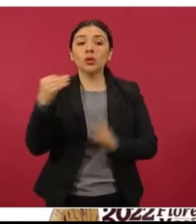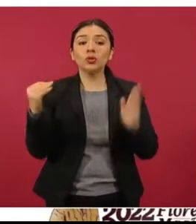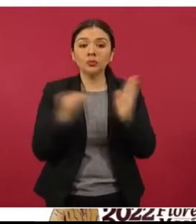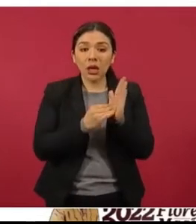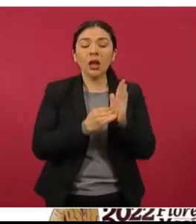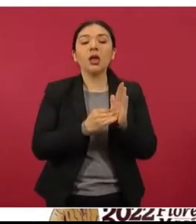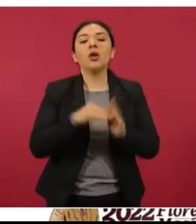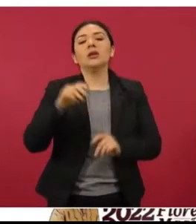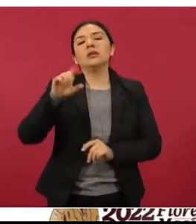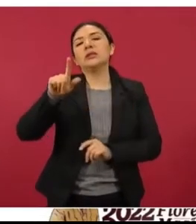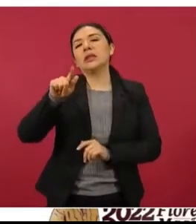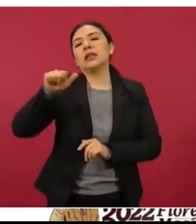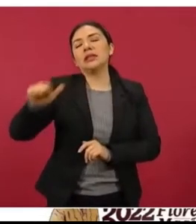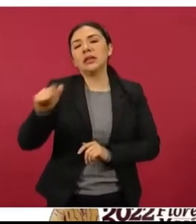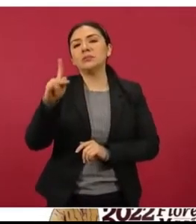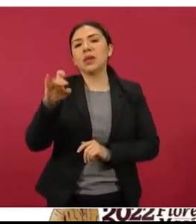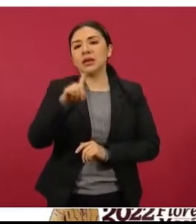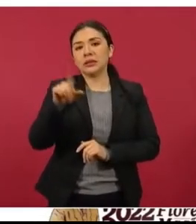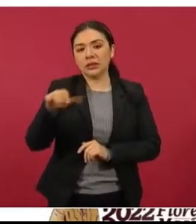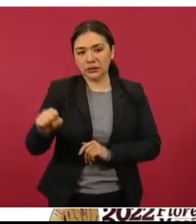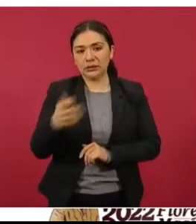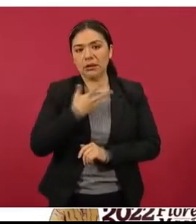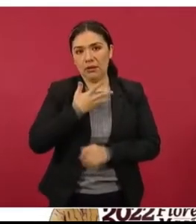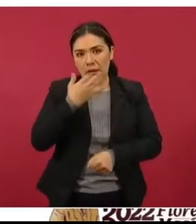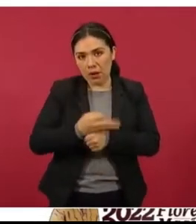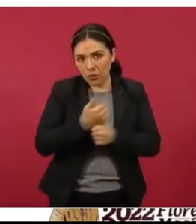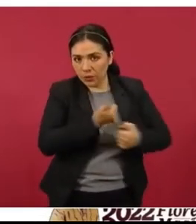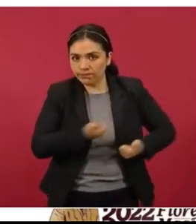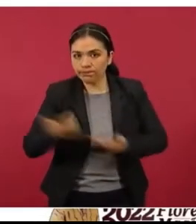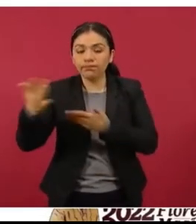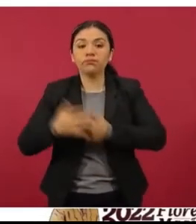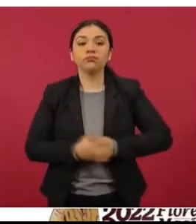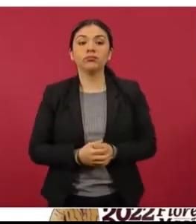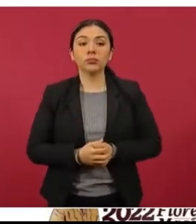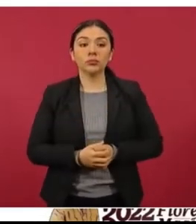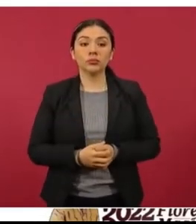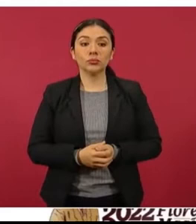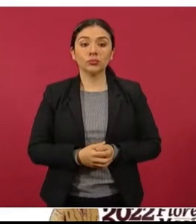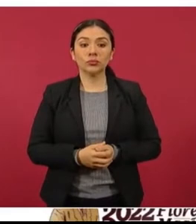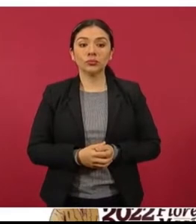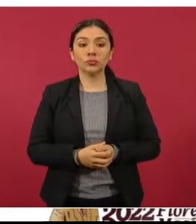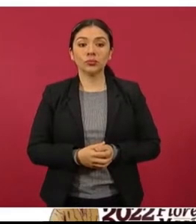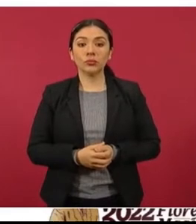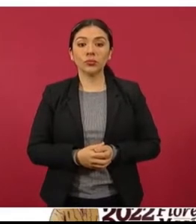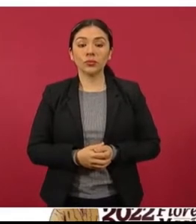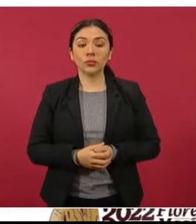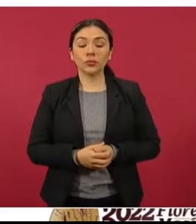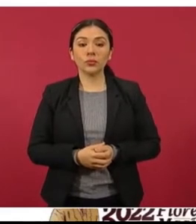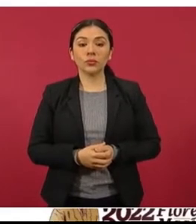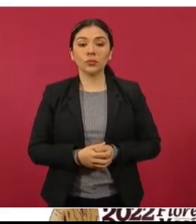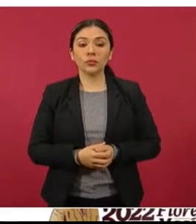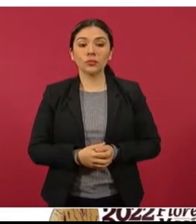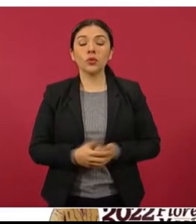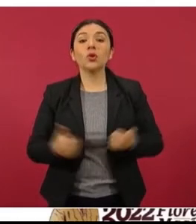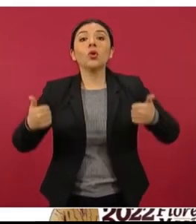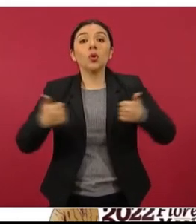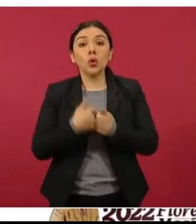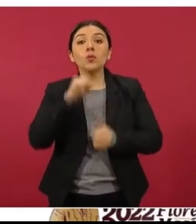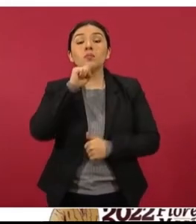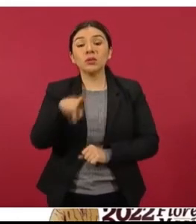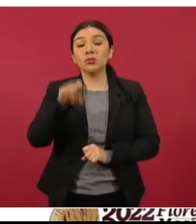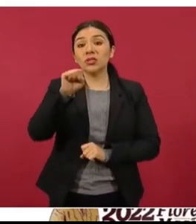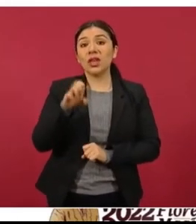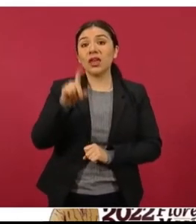mil 76 piezas. En la siguiente, con la participación y acompañamiento de la